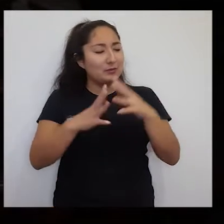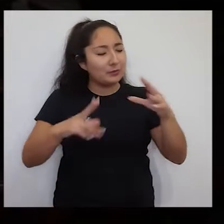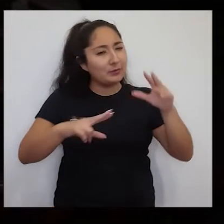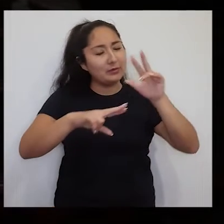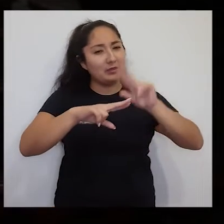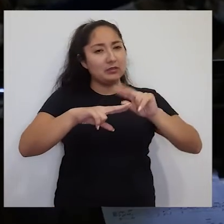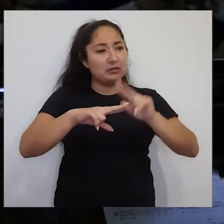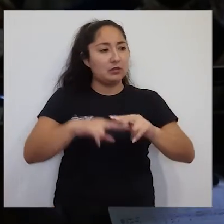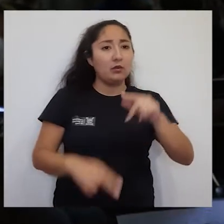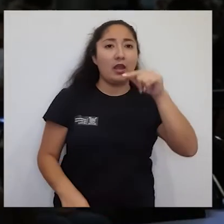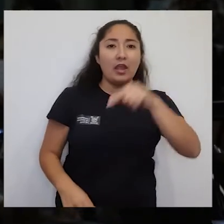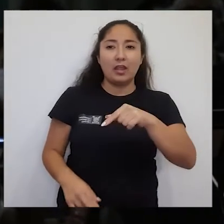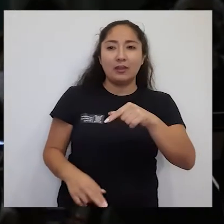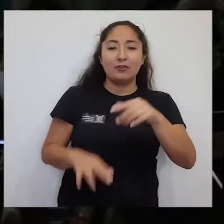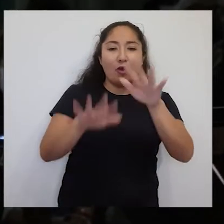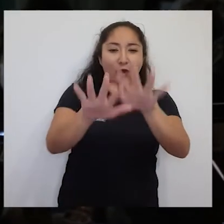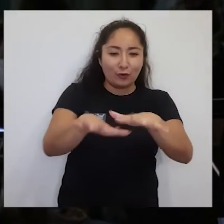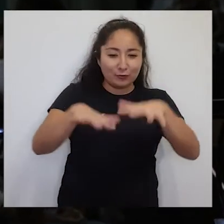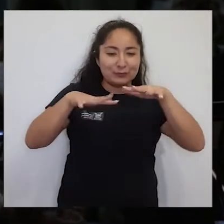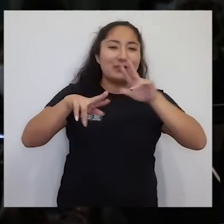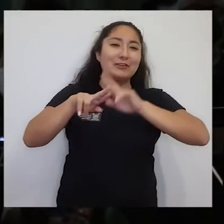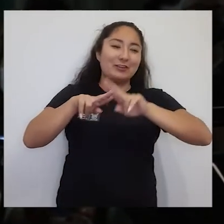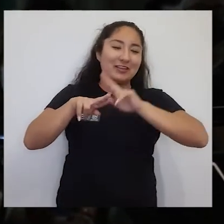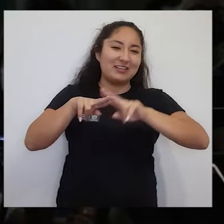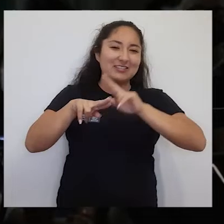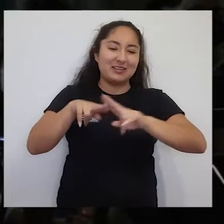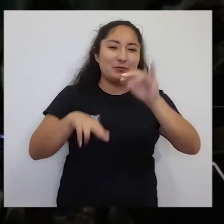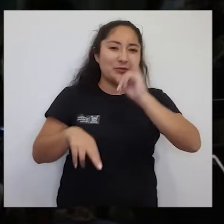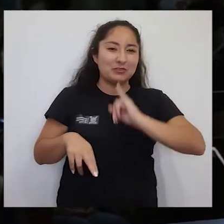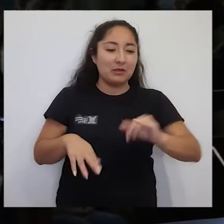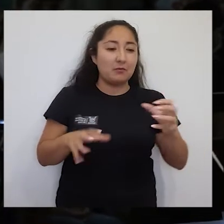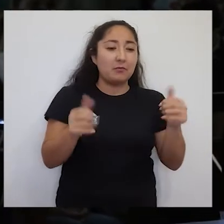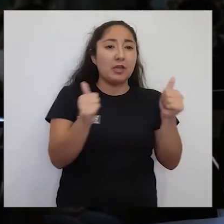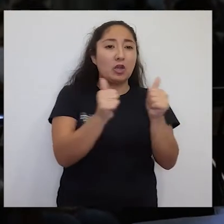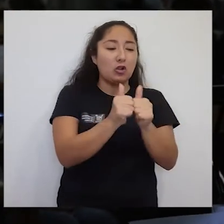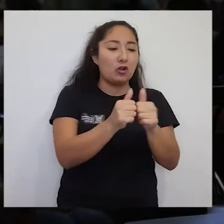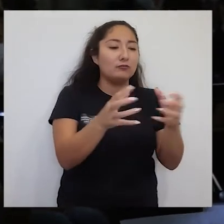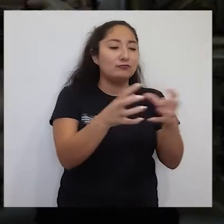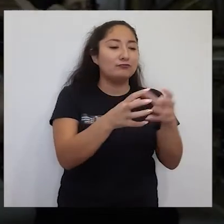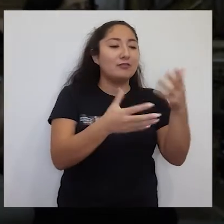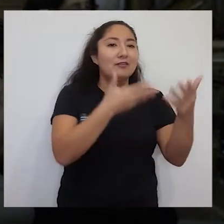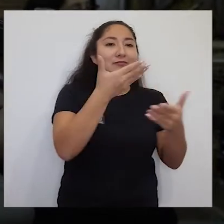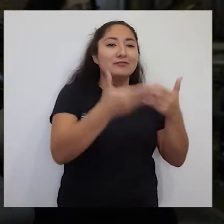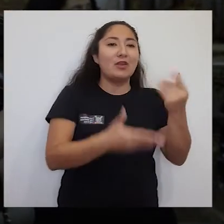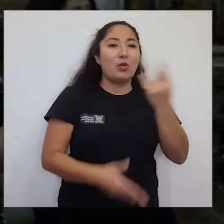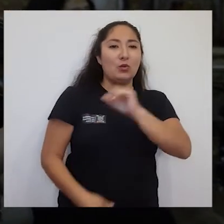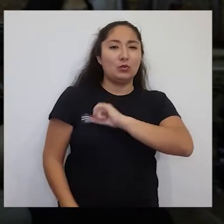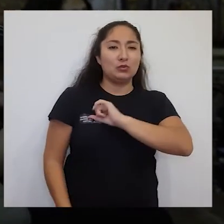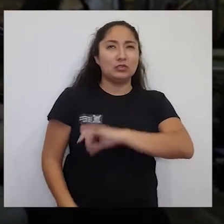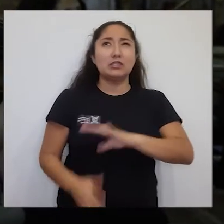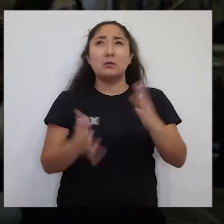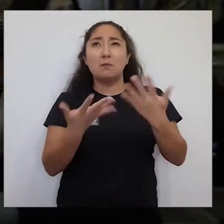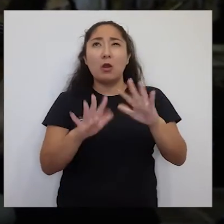muy antigua... ...es uno de los conciertos que realizamos habitualmente... ...con la Orquesta Clásica de Usach... ...desde